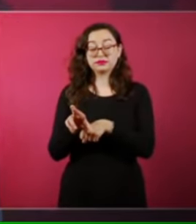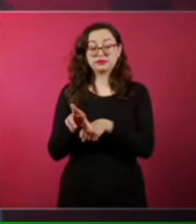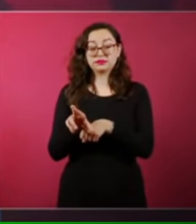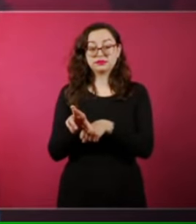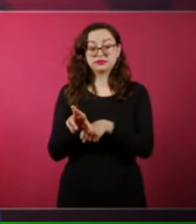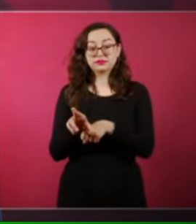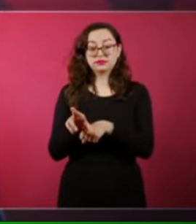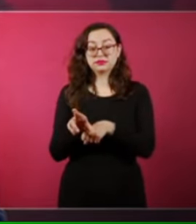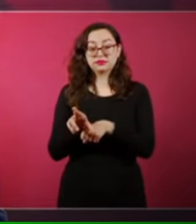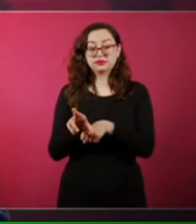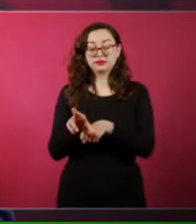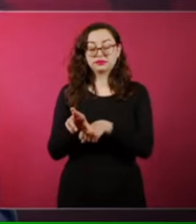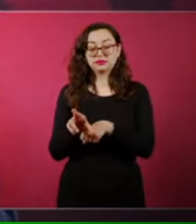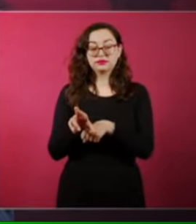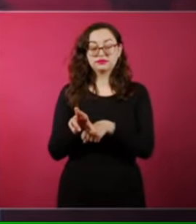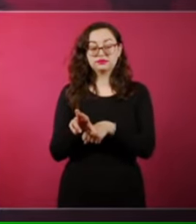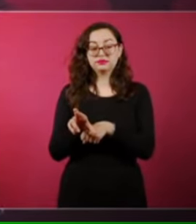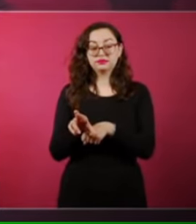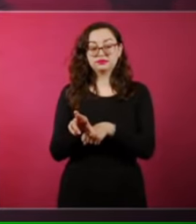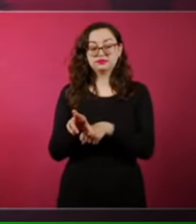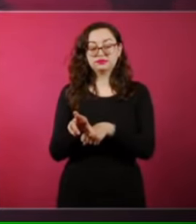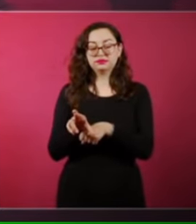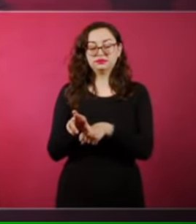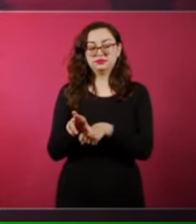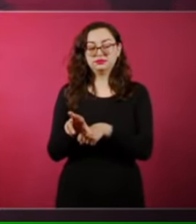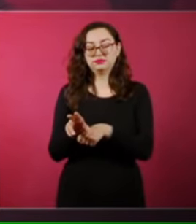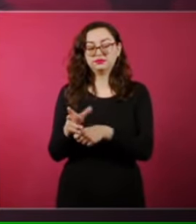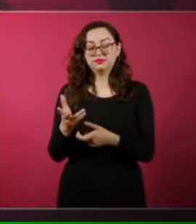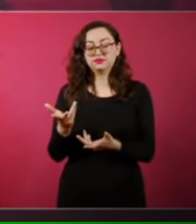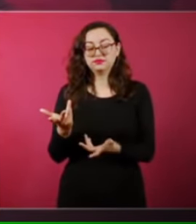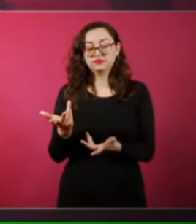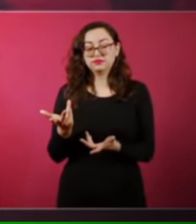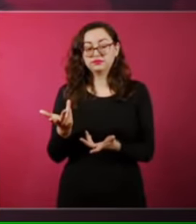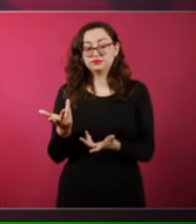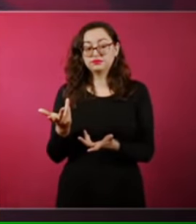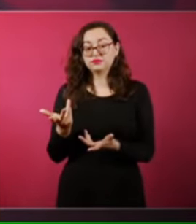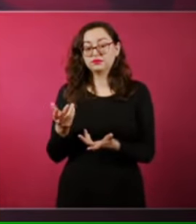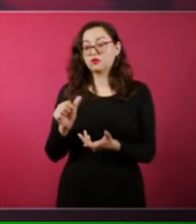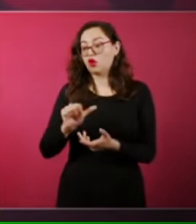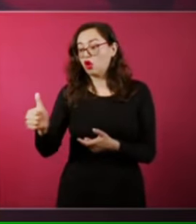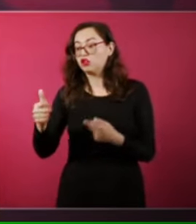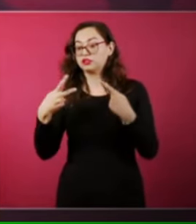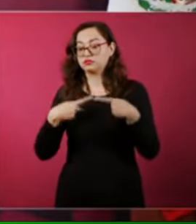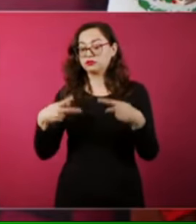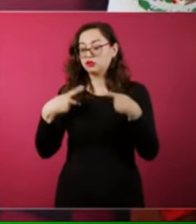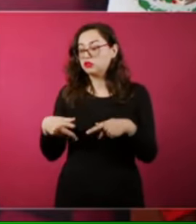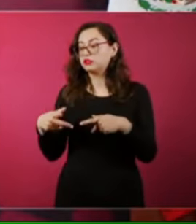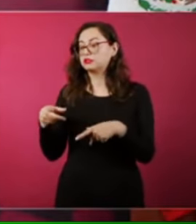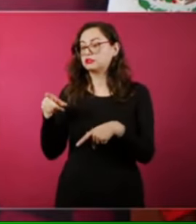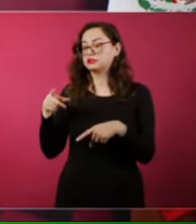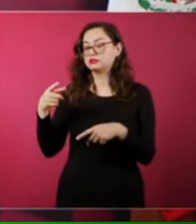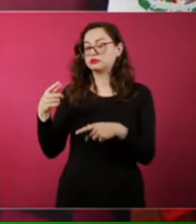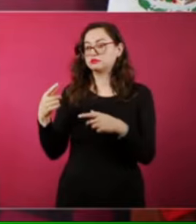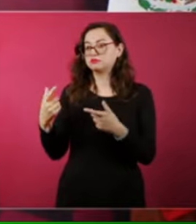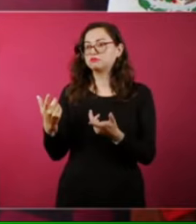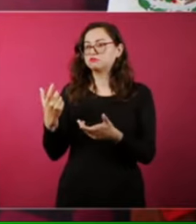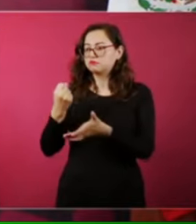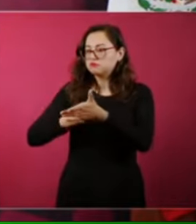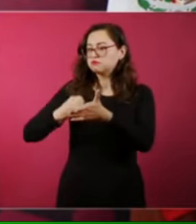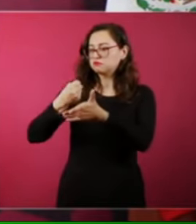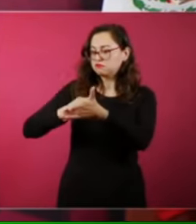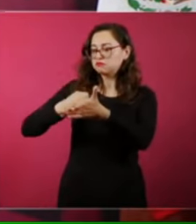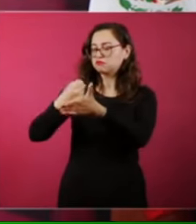une a otros independentistas que luchaban